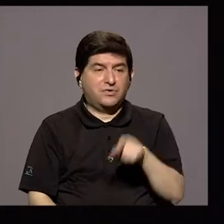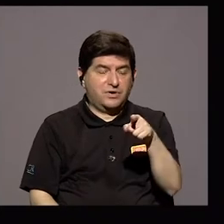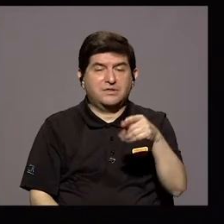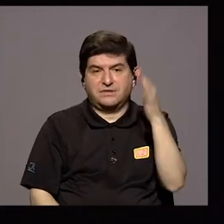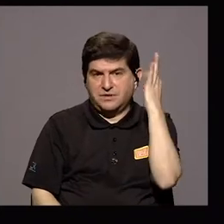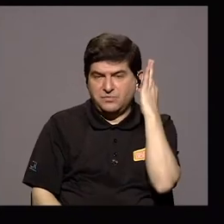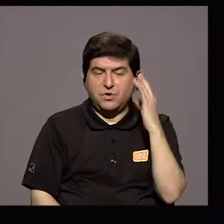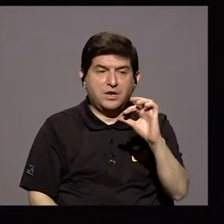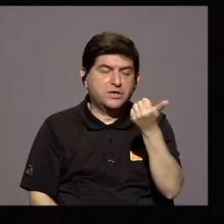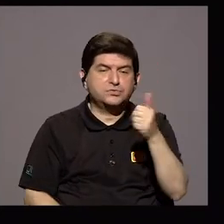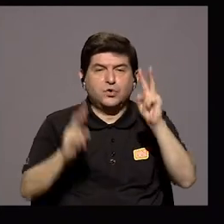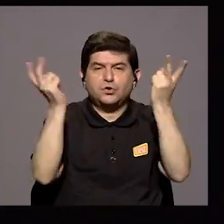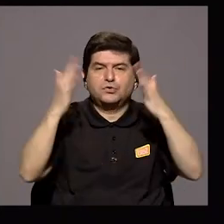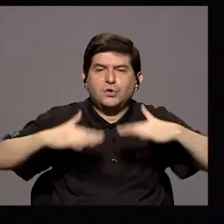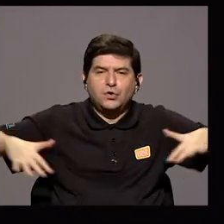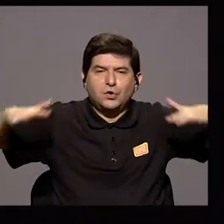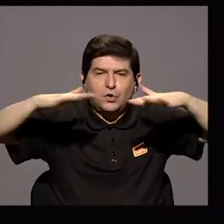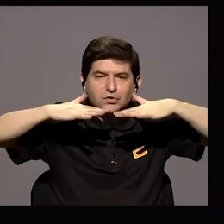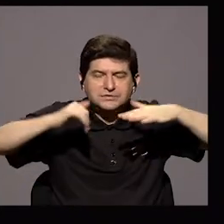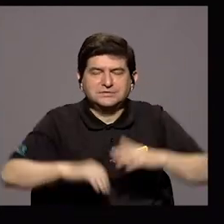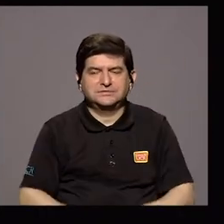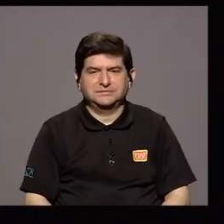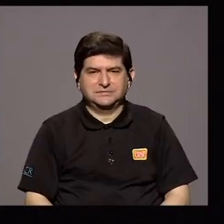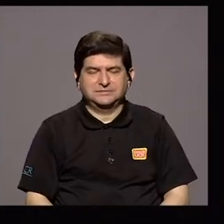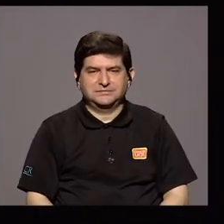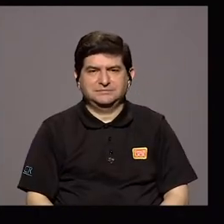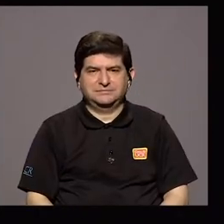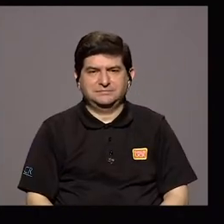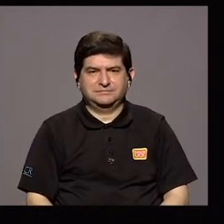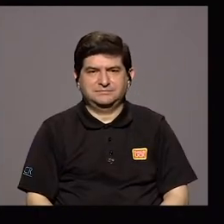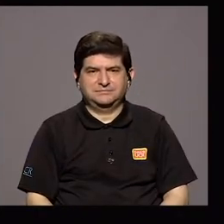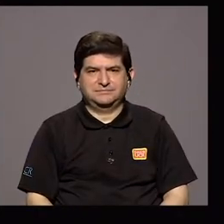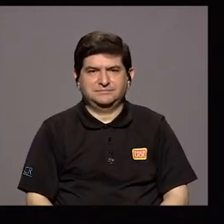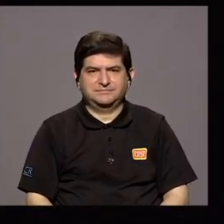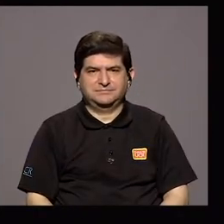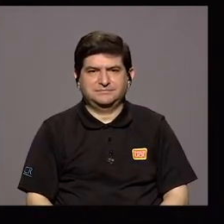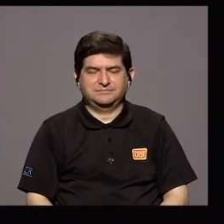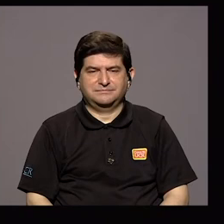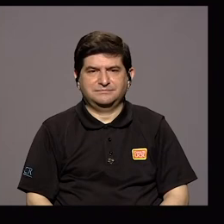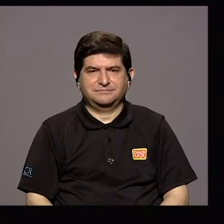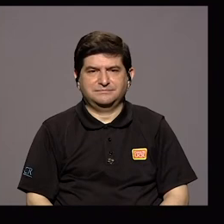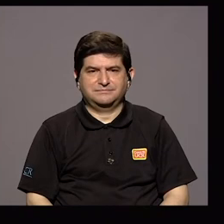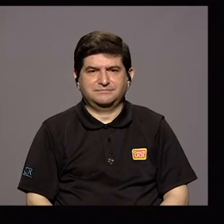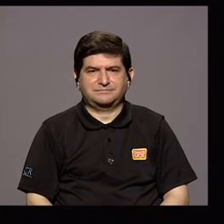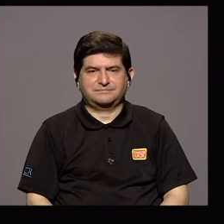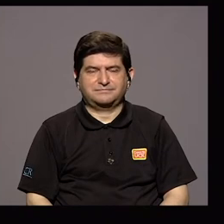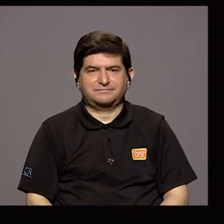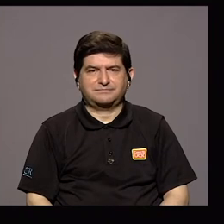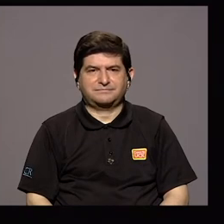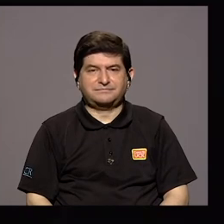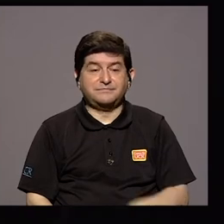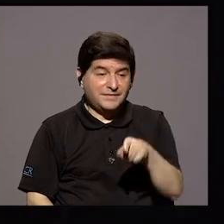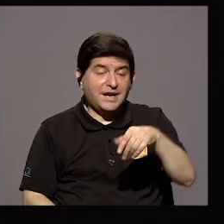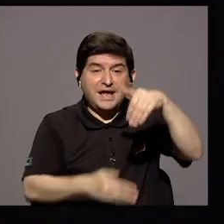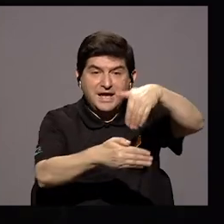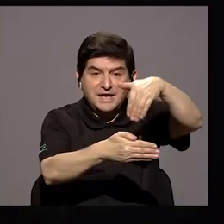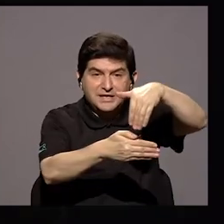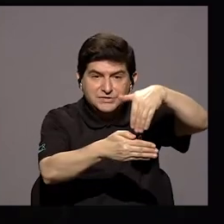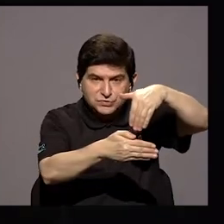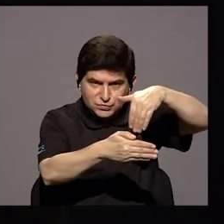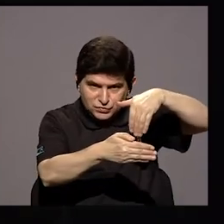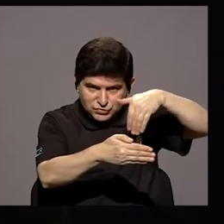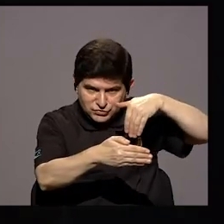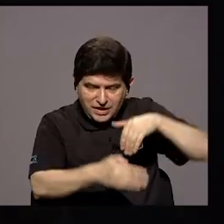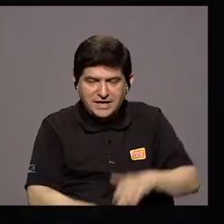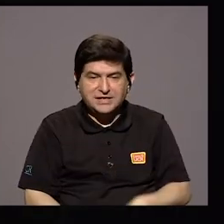Mujeres La Otra Tiene Que Ver Con Temas Ambientales Igual Que Esta En Fin Esto Es Una Un